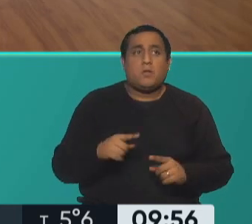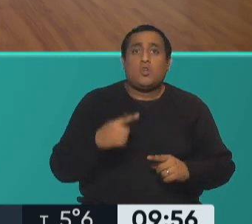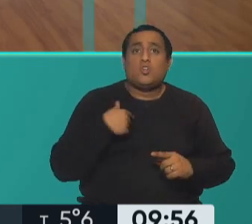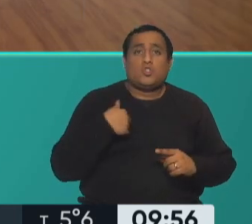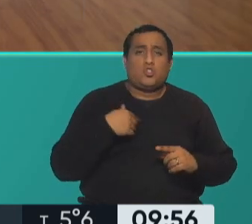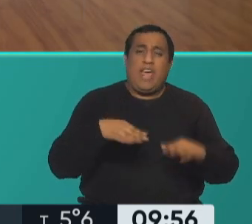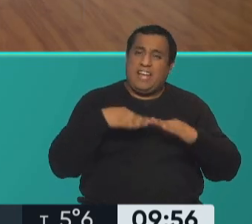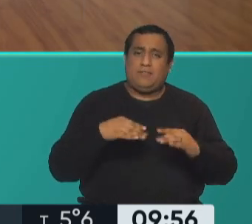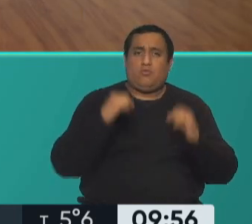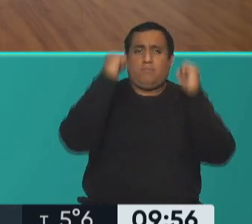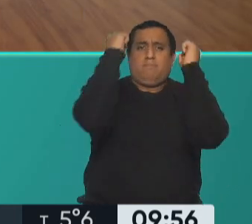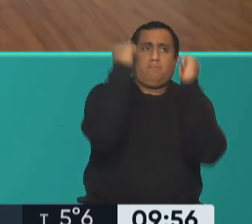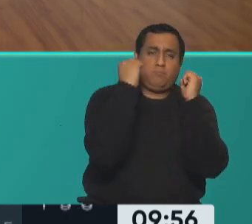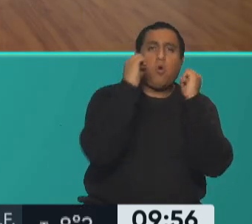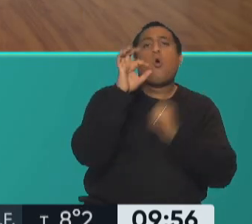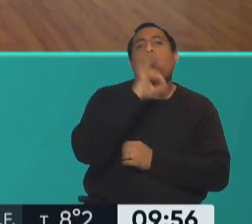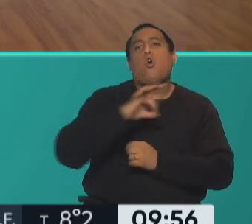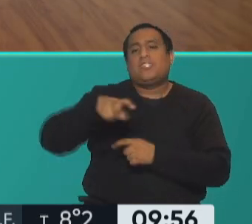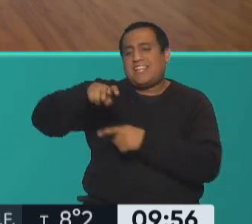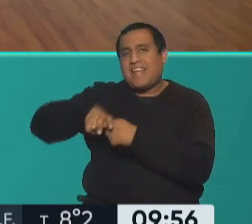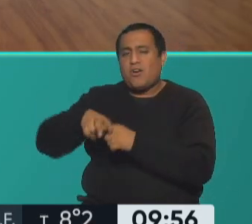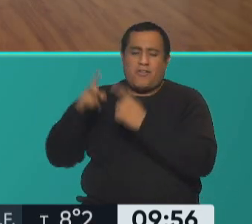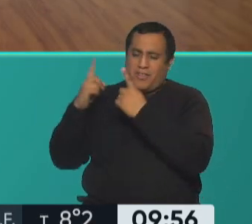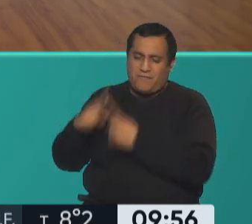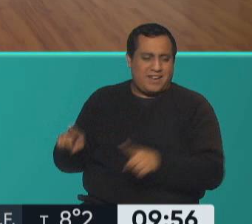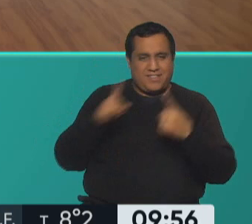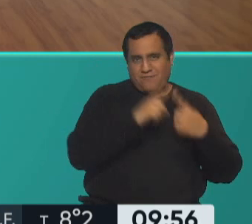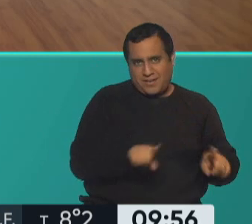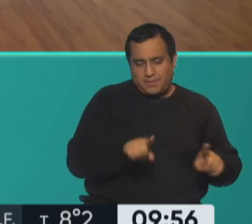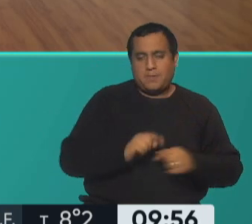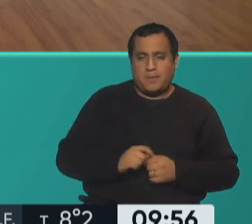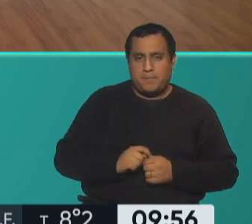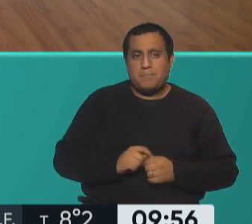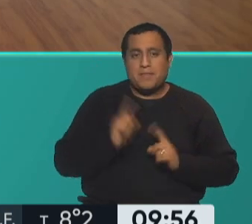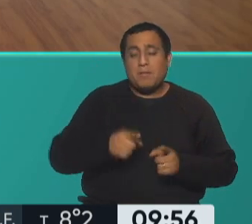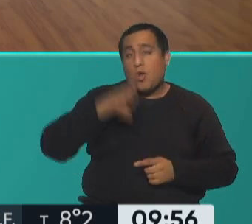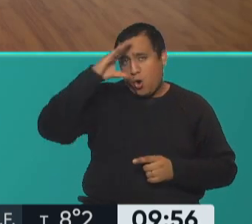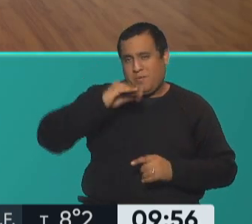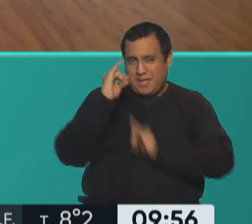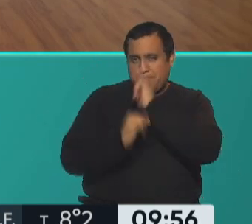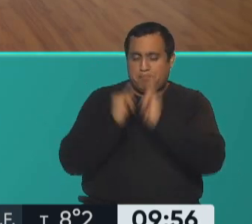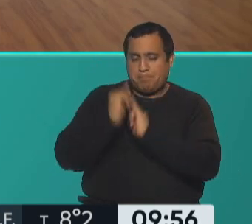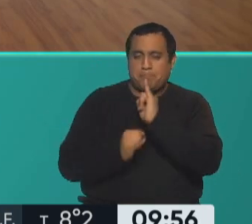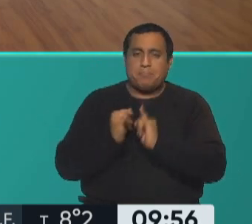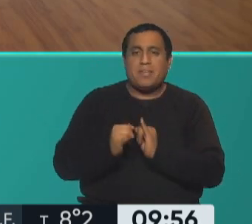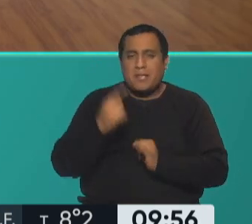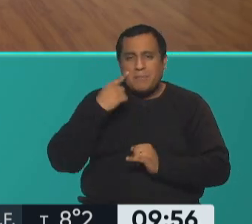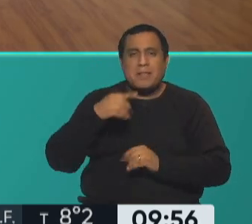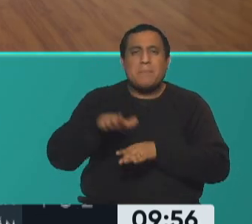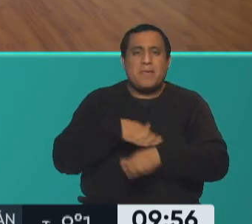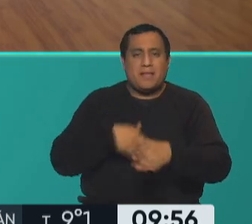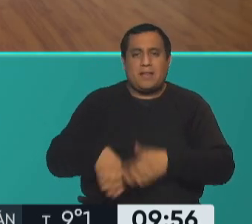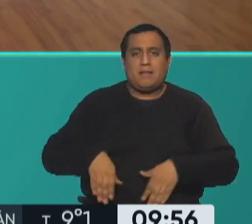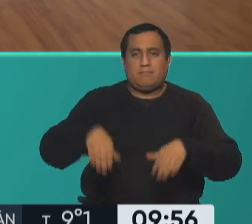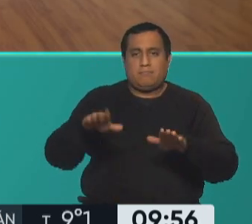apoyar los codos que un ejercicio sentado ¿no? y acá otra cosa que me olvidé de aclarar es que las piernas no tienen que